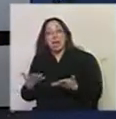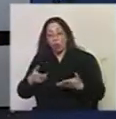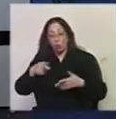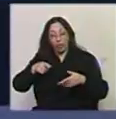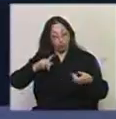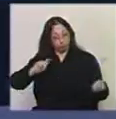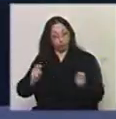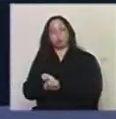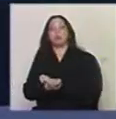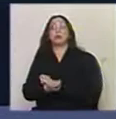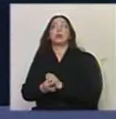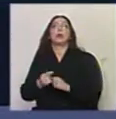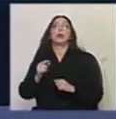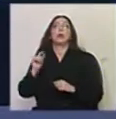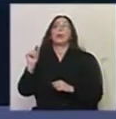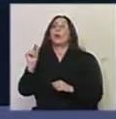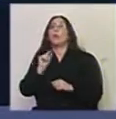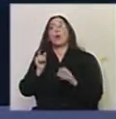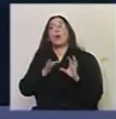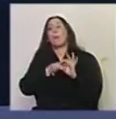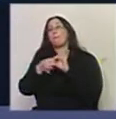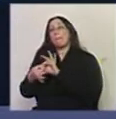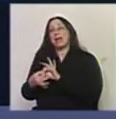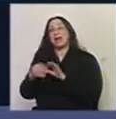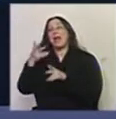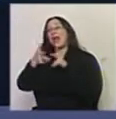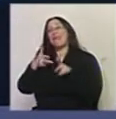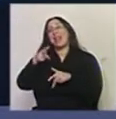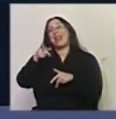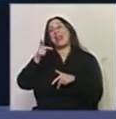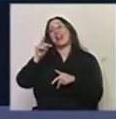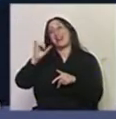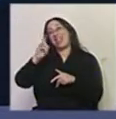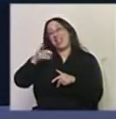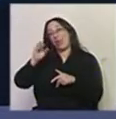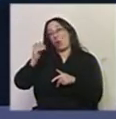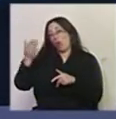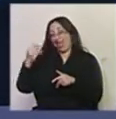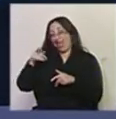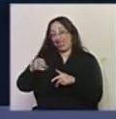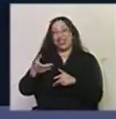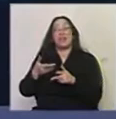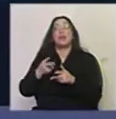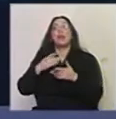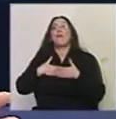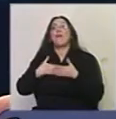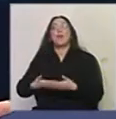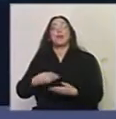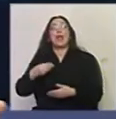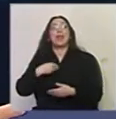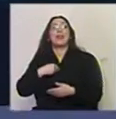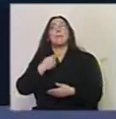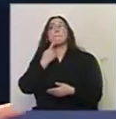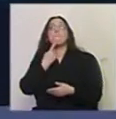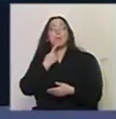Y un poco va muy de la mano de lo que venía hablando Diego antes, de la, bueno, obviamente una voluntad política, que